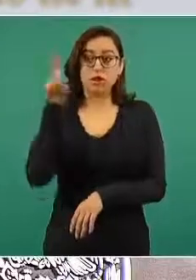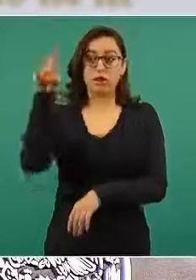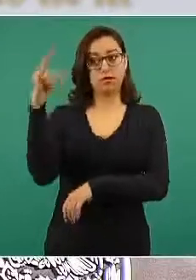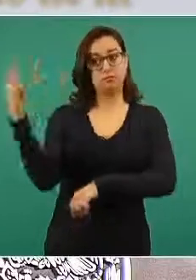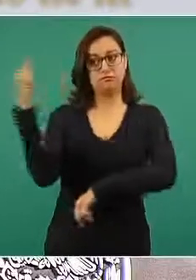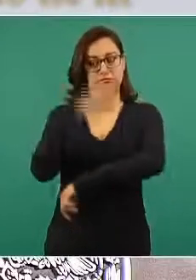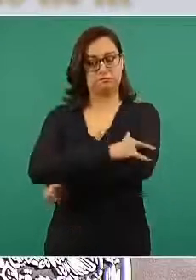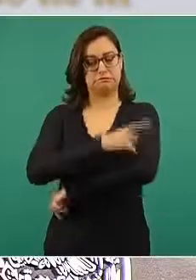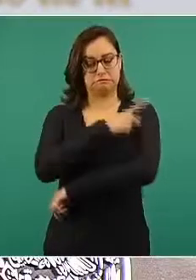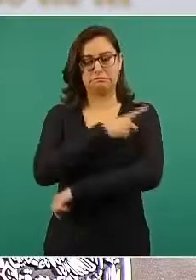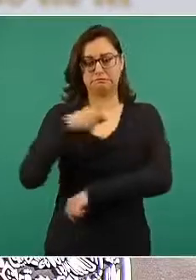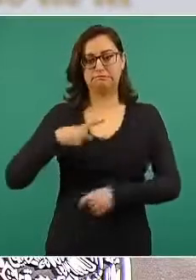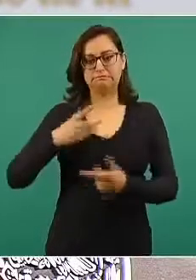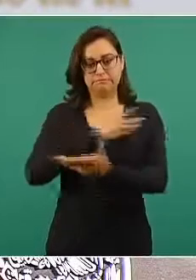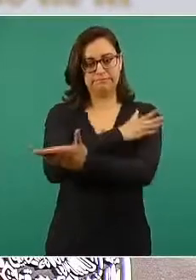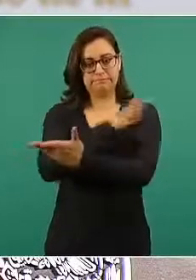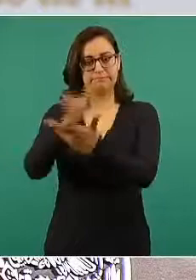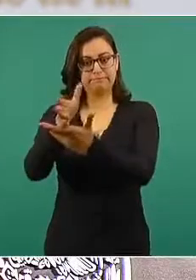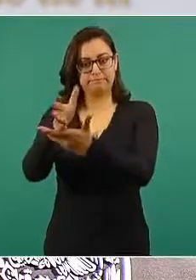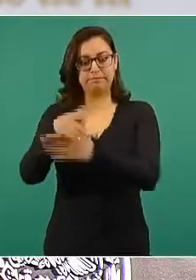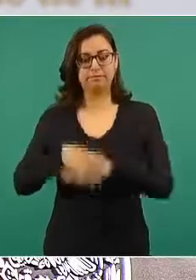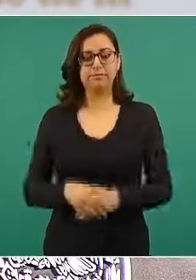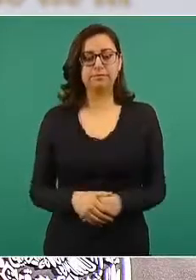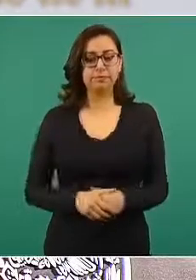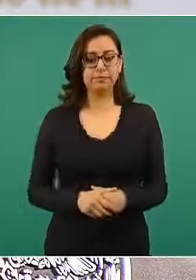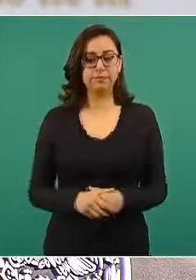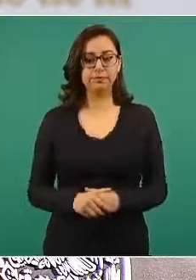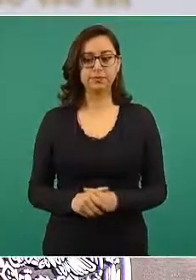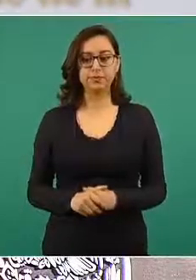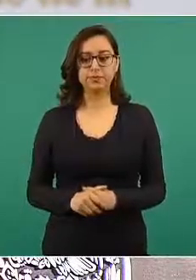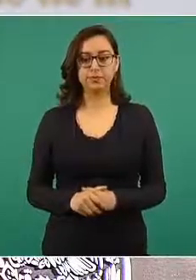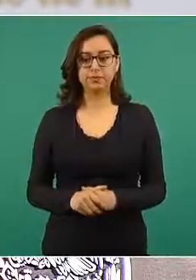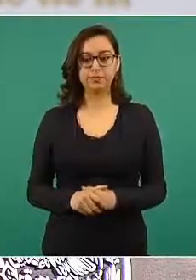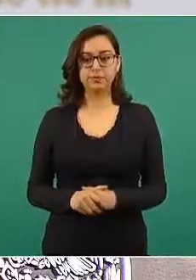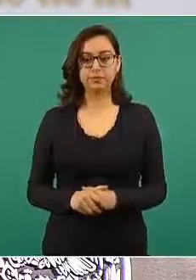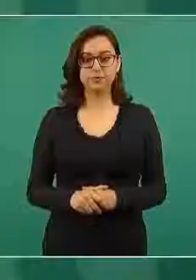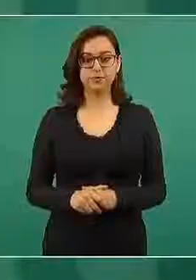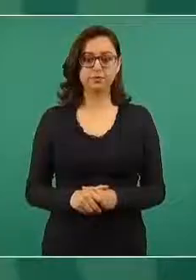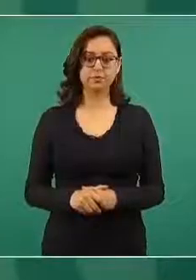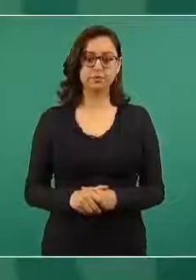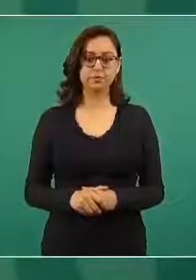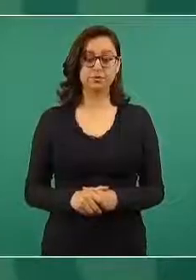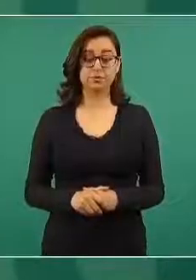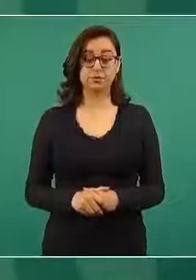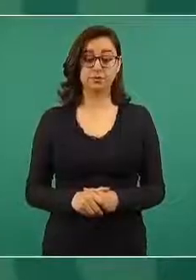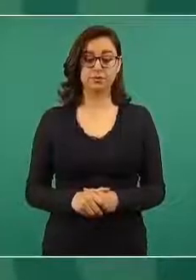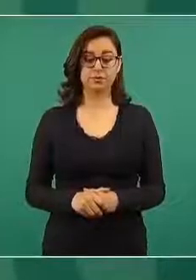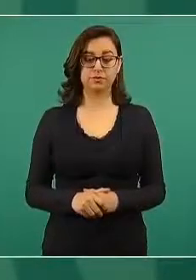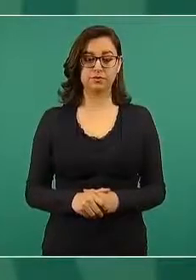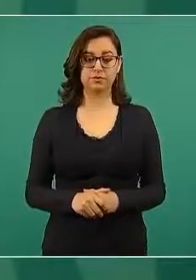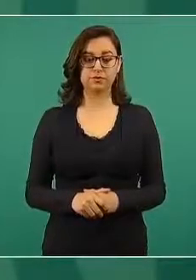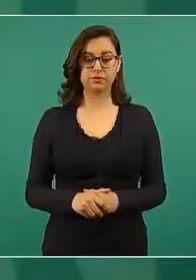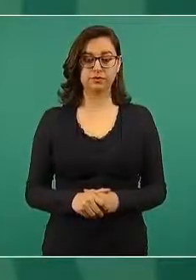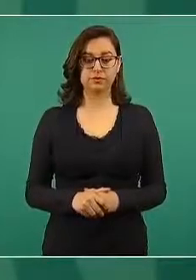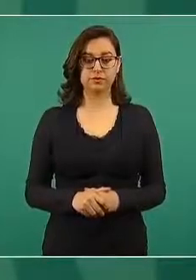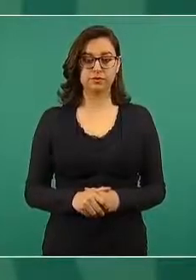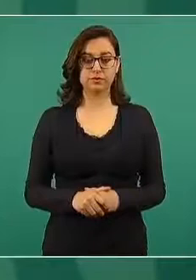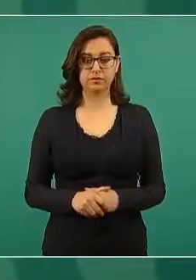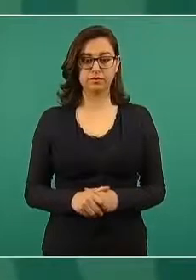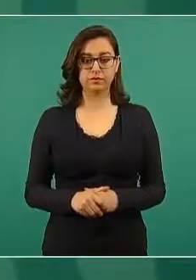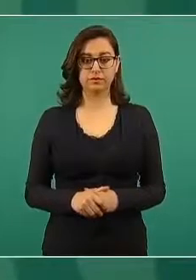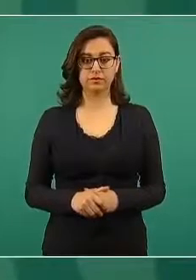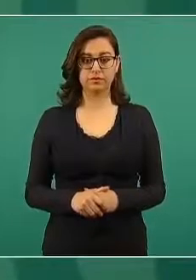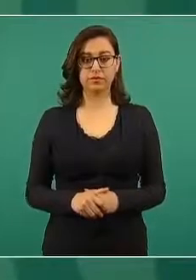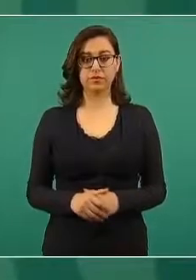a las 8 y 20